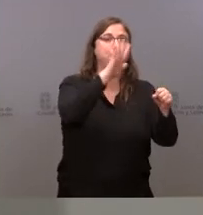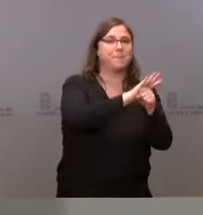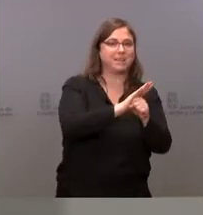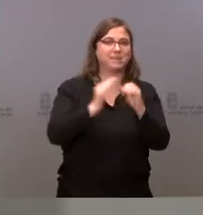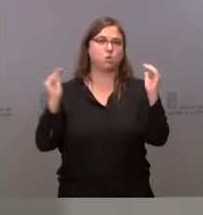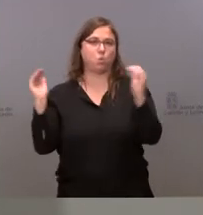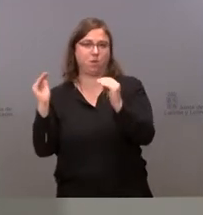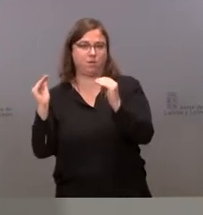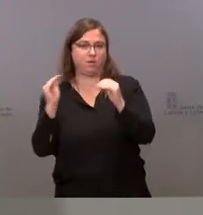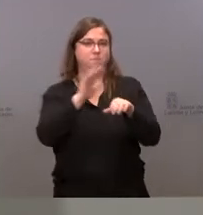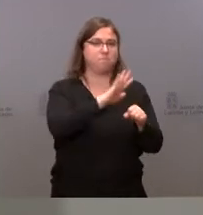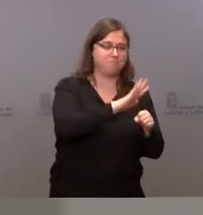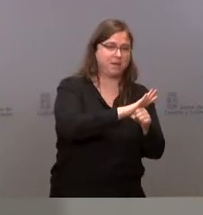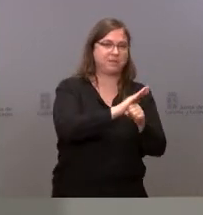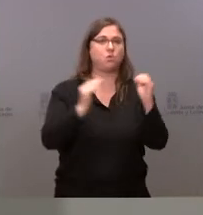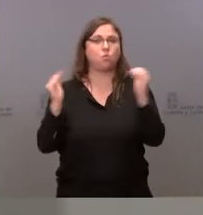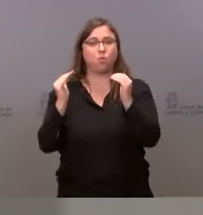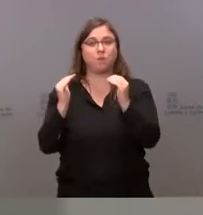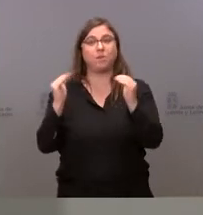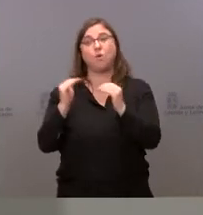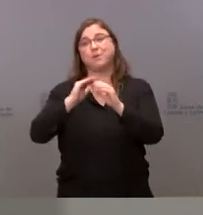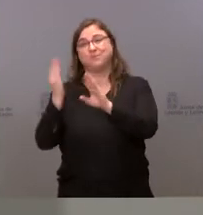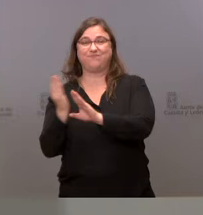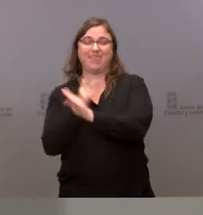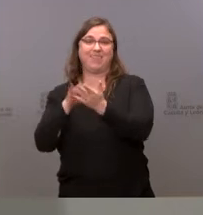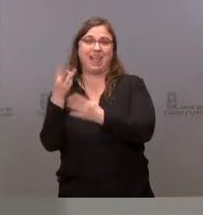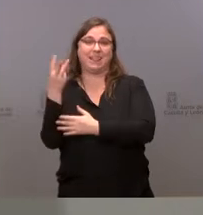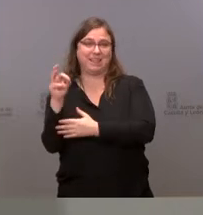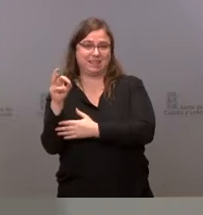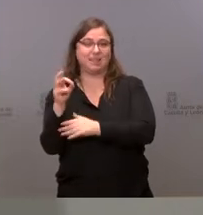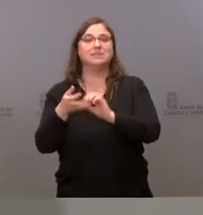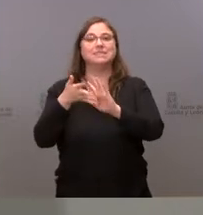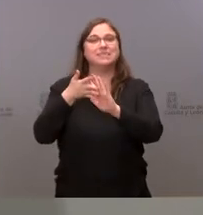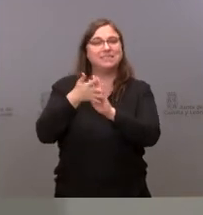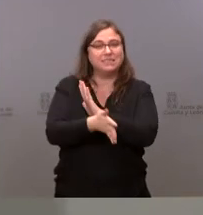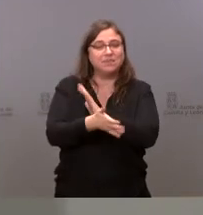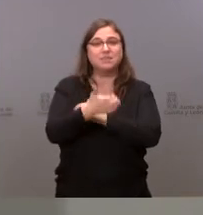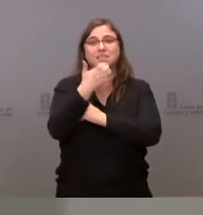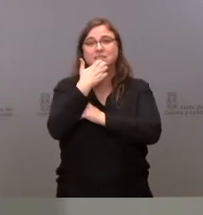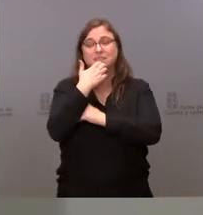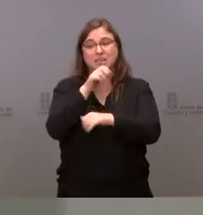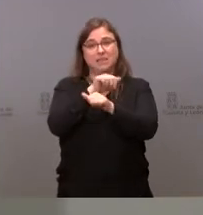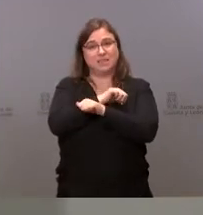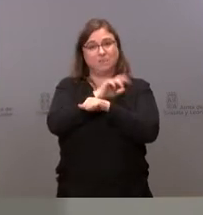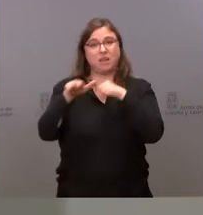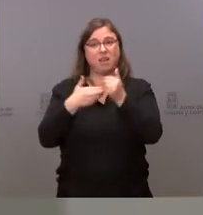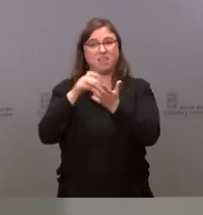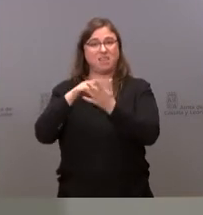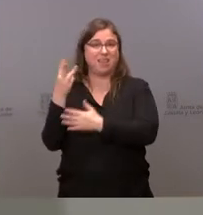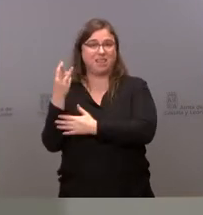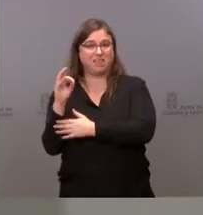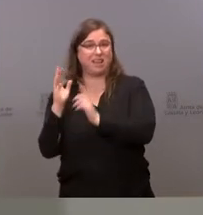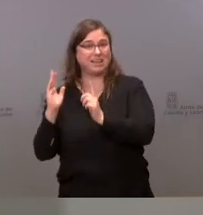El jueves será el penúltimo día del año, el día 30. Y, por tanto, si dejáramos para ese día algunos de los asuntos